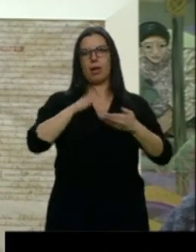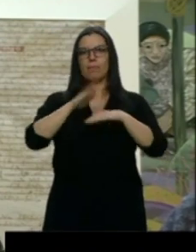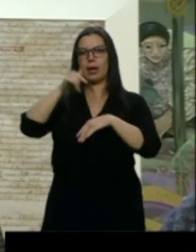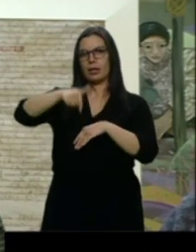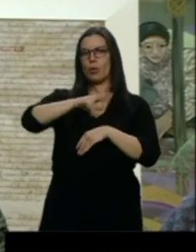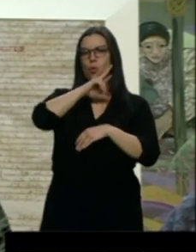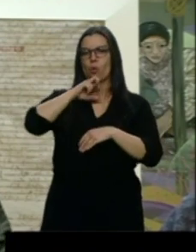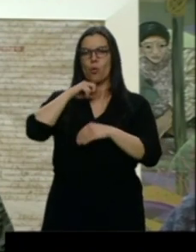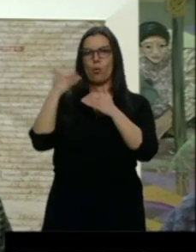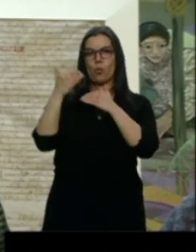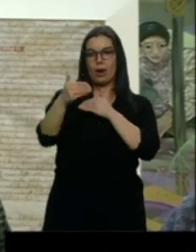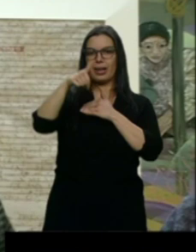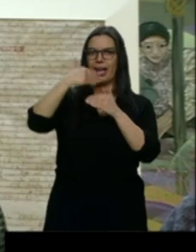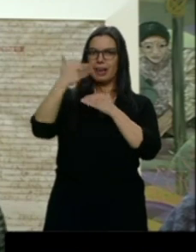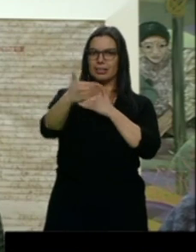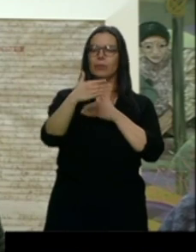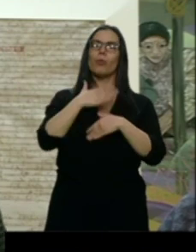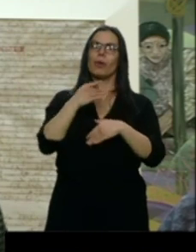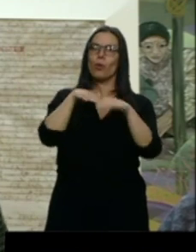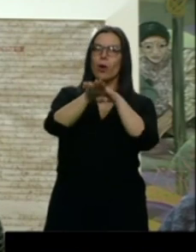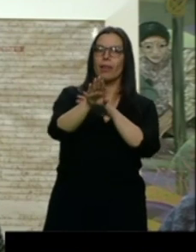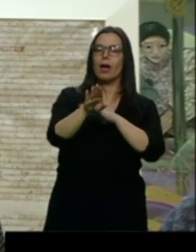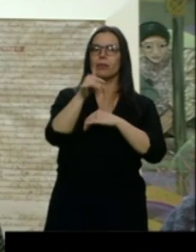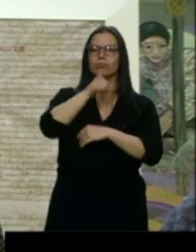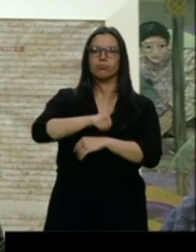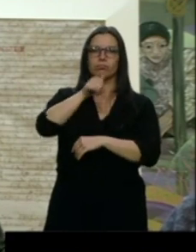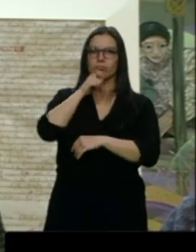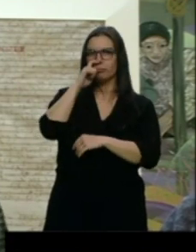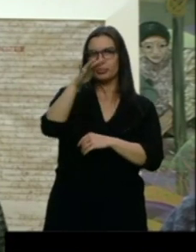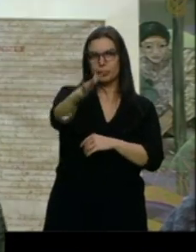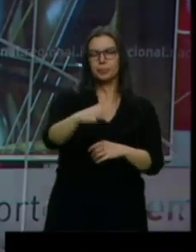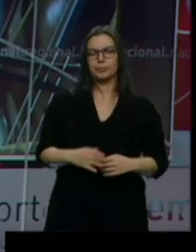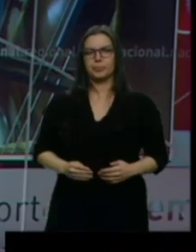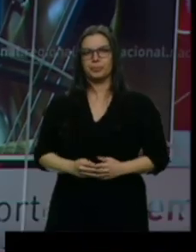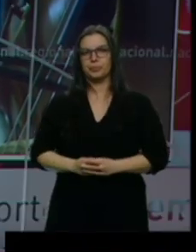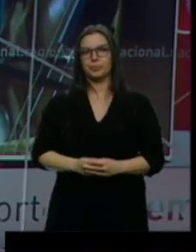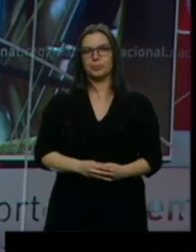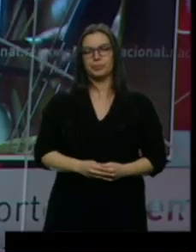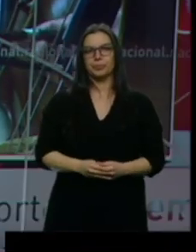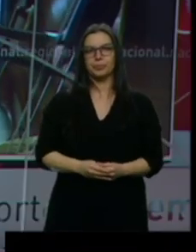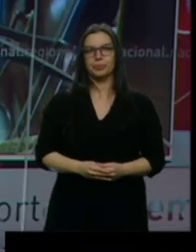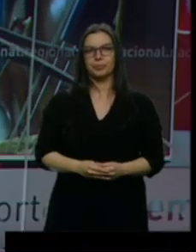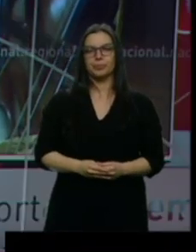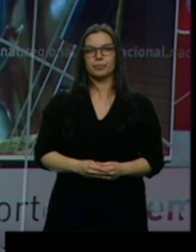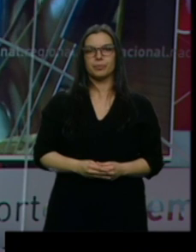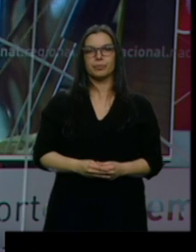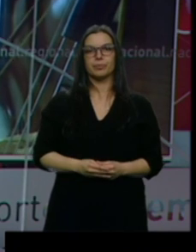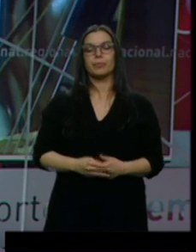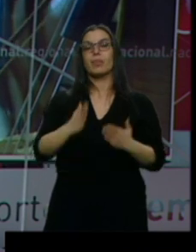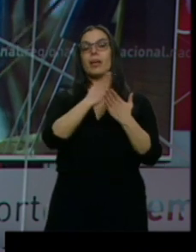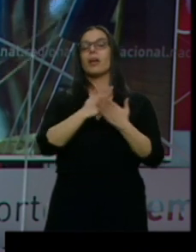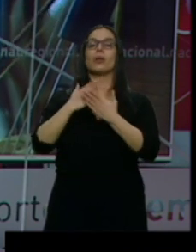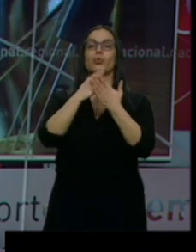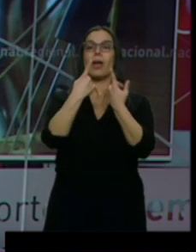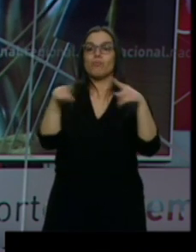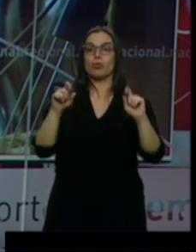pueden continuar y pueden mantenerse durante muchísimo tiempo. Estudiar en el Conservatorio pasa factura a